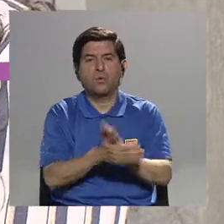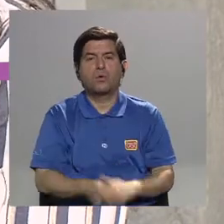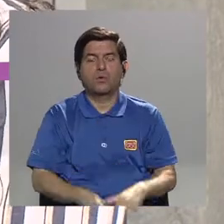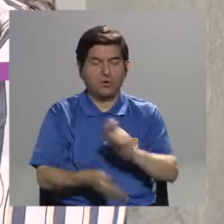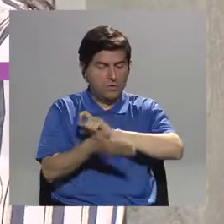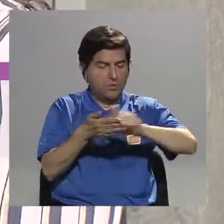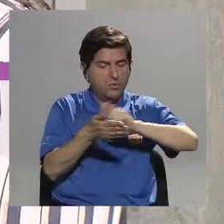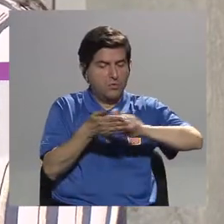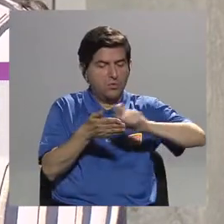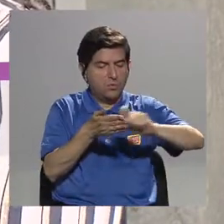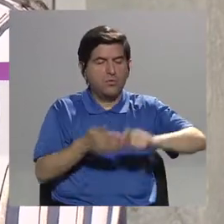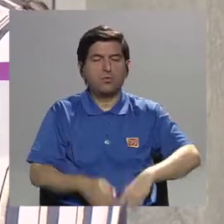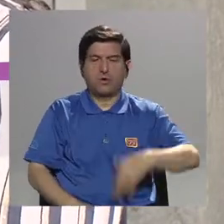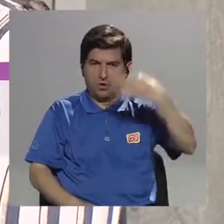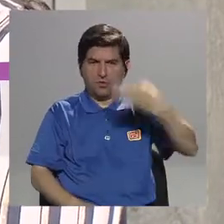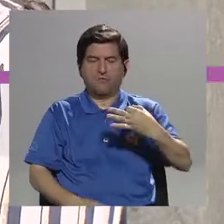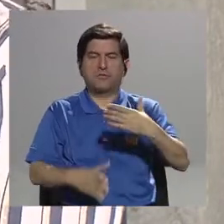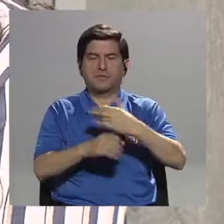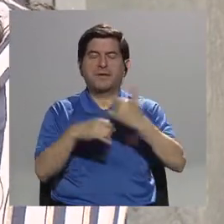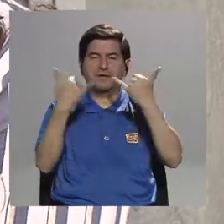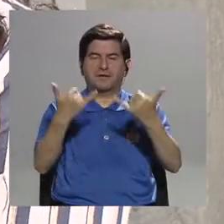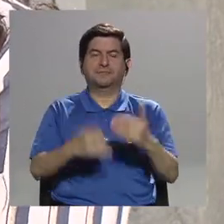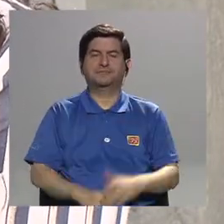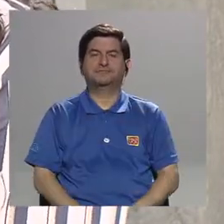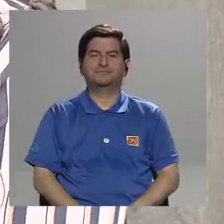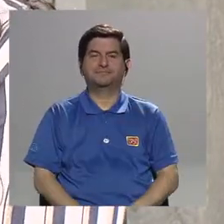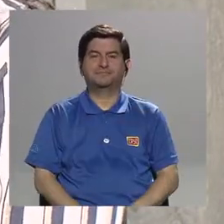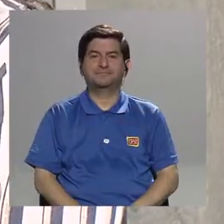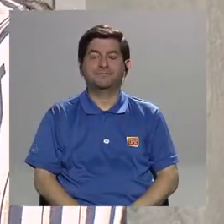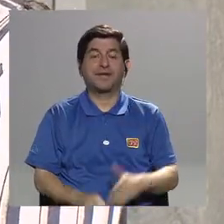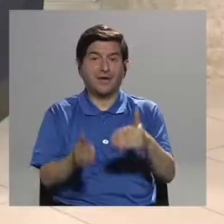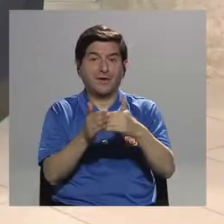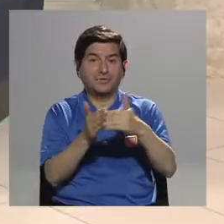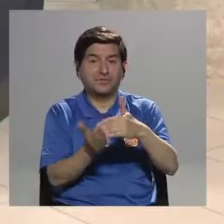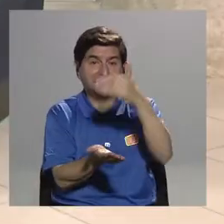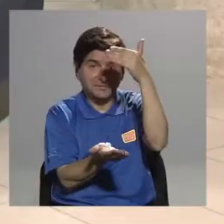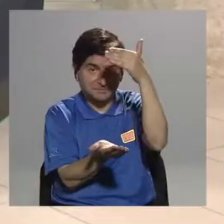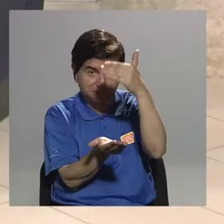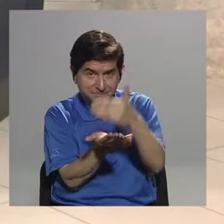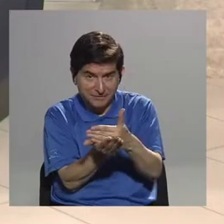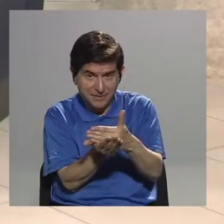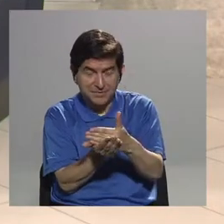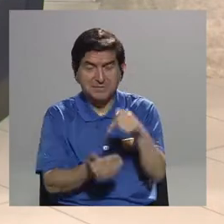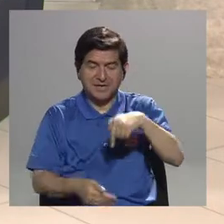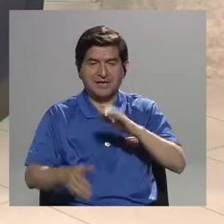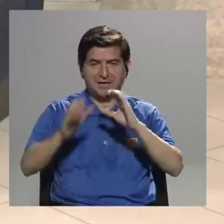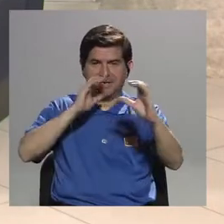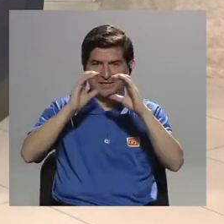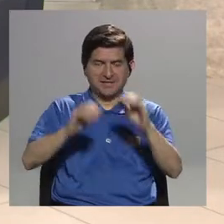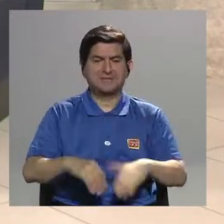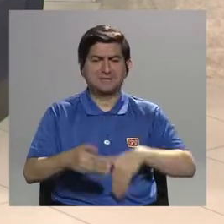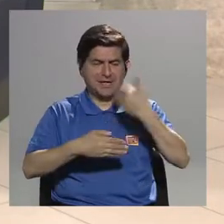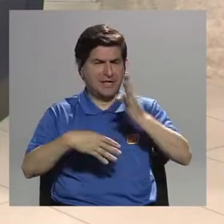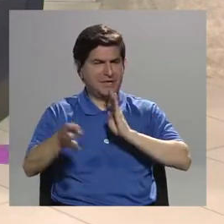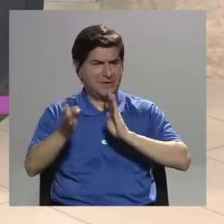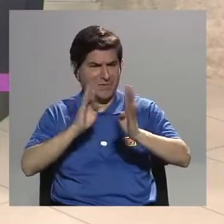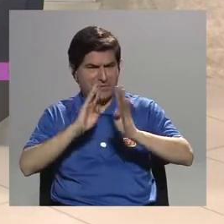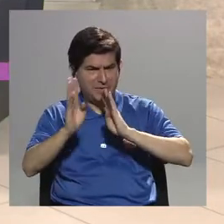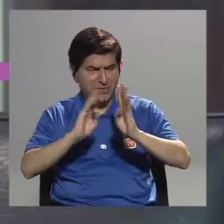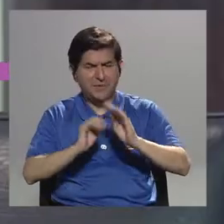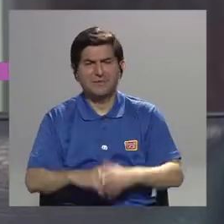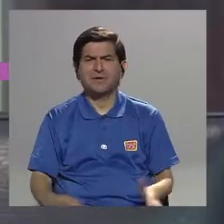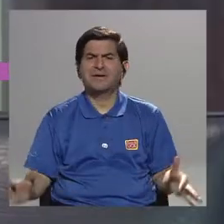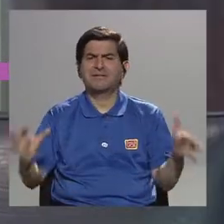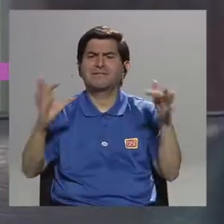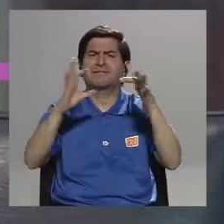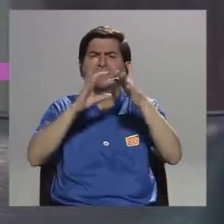y con esto ya queda formalizada la donación. Ok. Vamos a hacer una nueva pausa en nuestra conversación. Vamos a seguir conversando un poquito